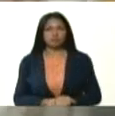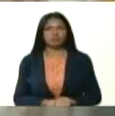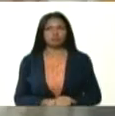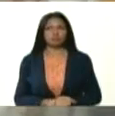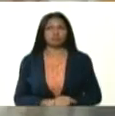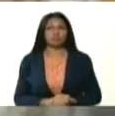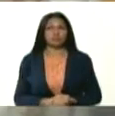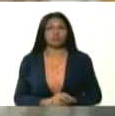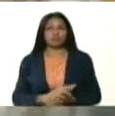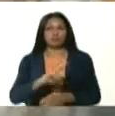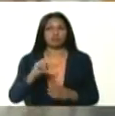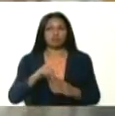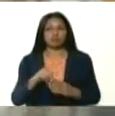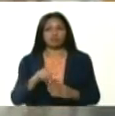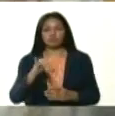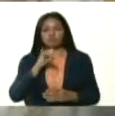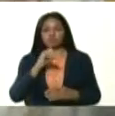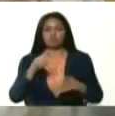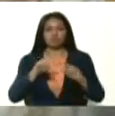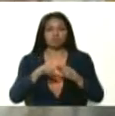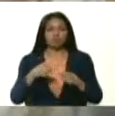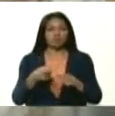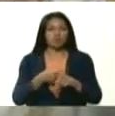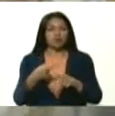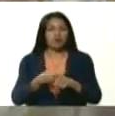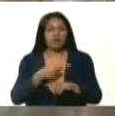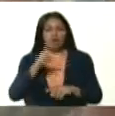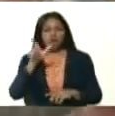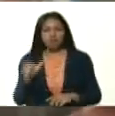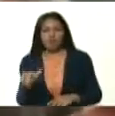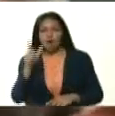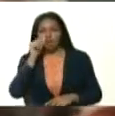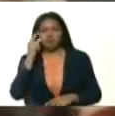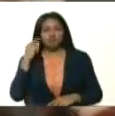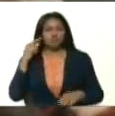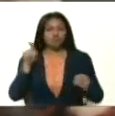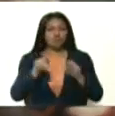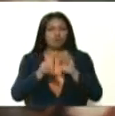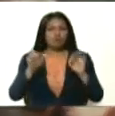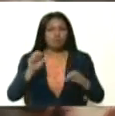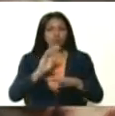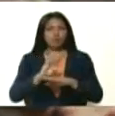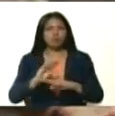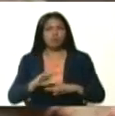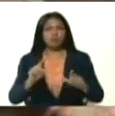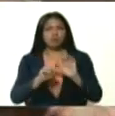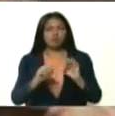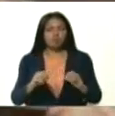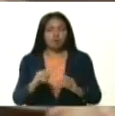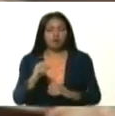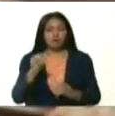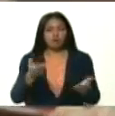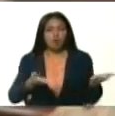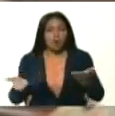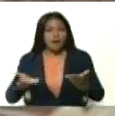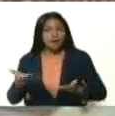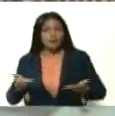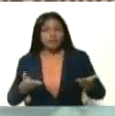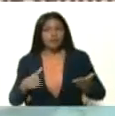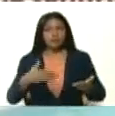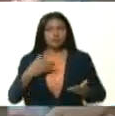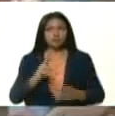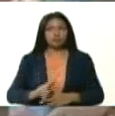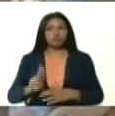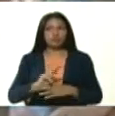regional que van a conducir los gobernadores y gobernadoras, protectores y protectoras también con toda su capacidad logística de transportación y